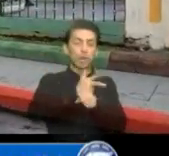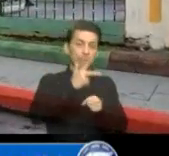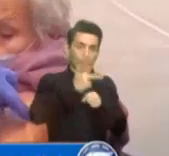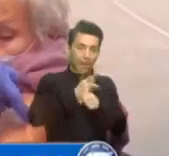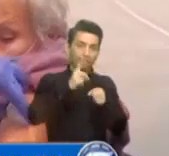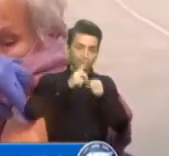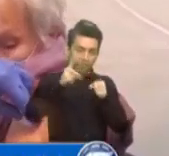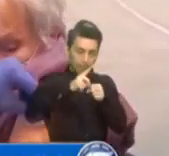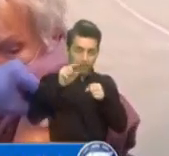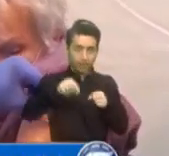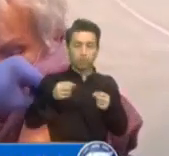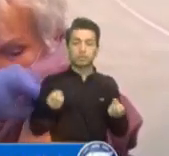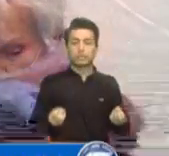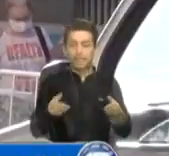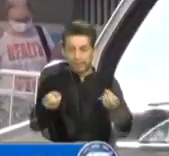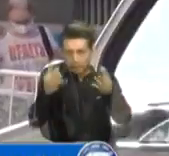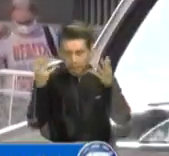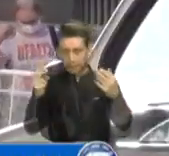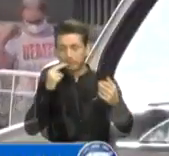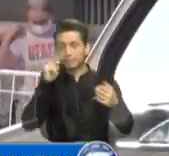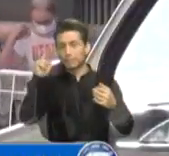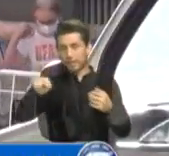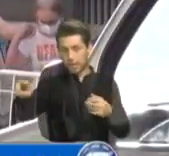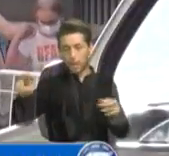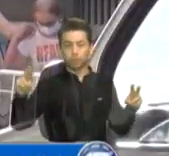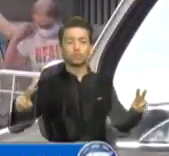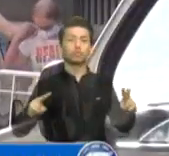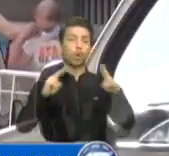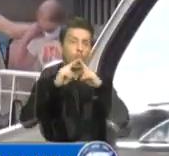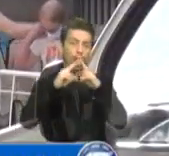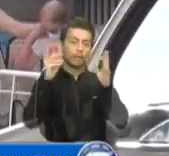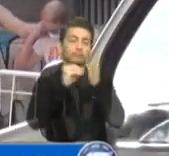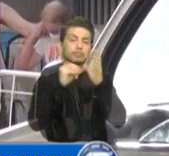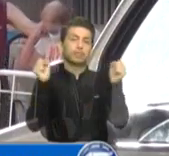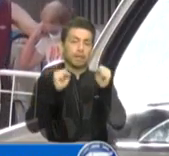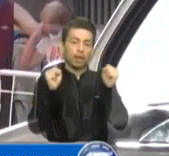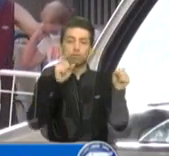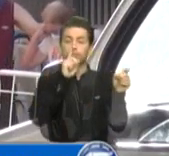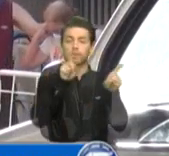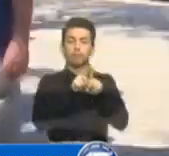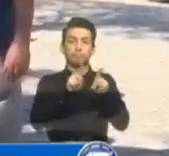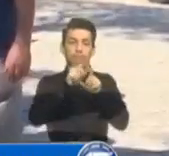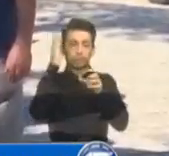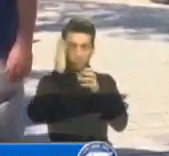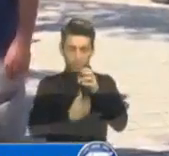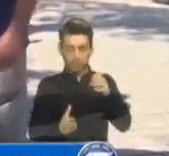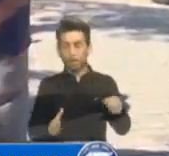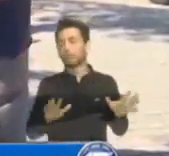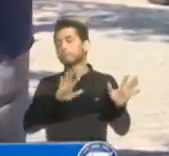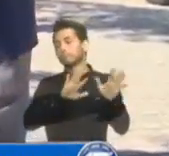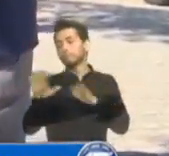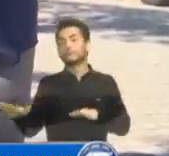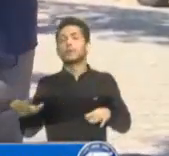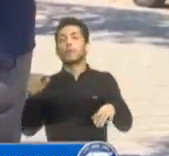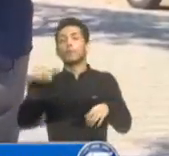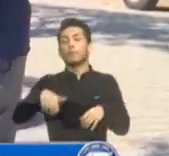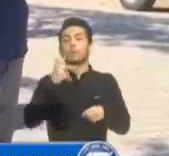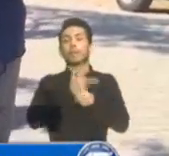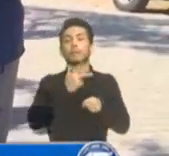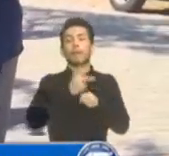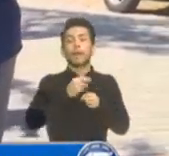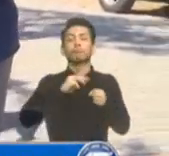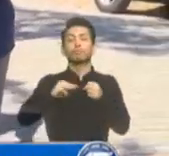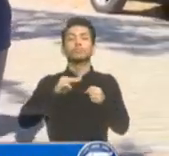Zacatepeque, Chimaltenango, Sololá, Quetzaltenango y Escuintla, mientras que el municipio de Guatemala se encuentra en color